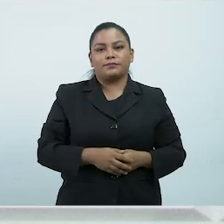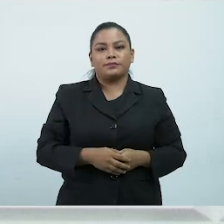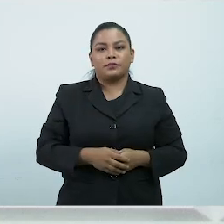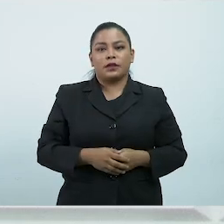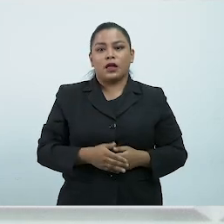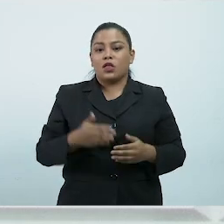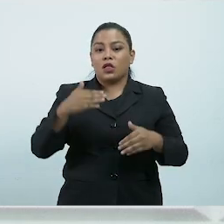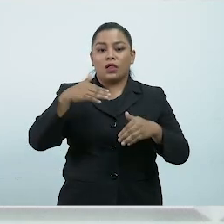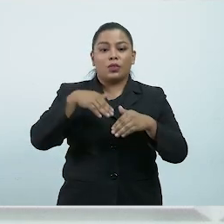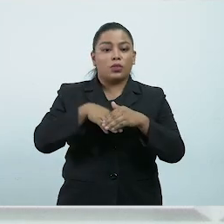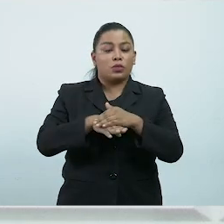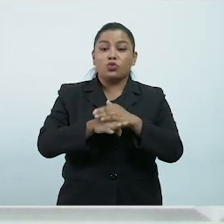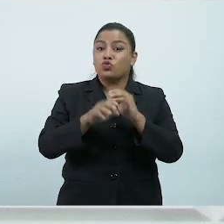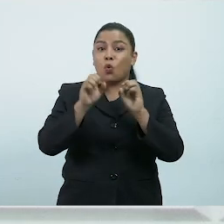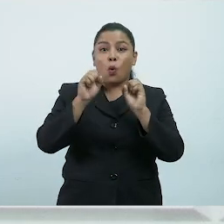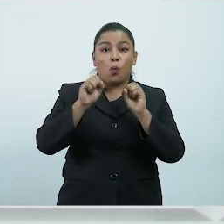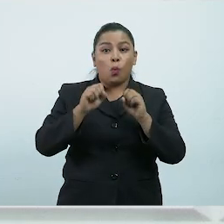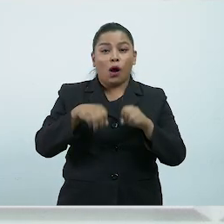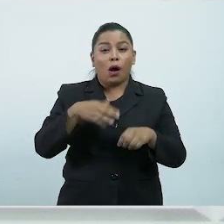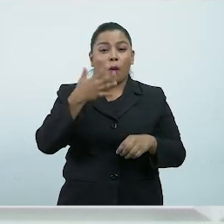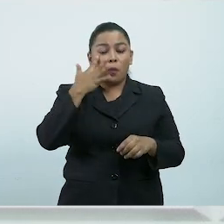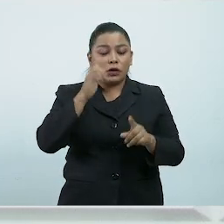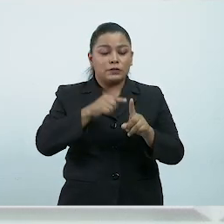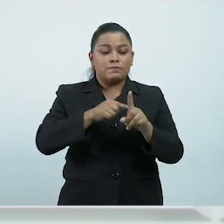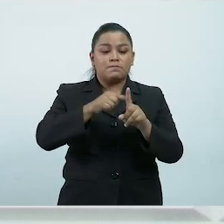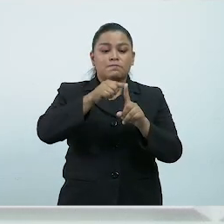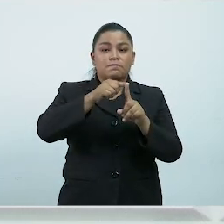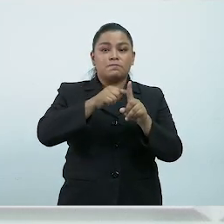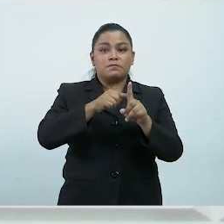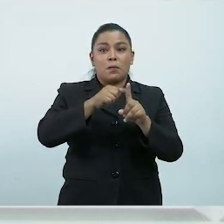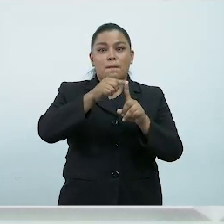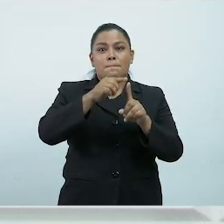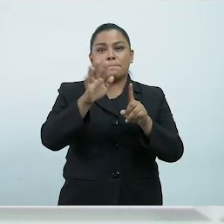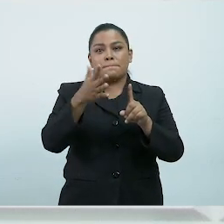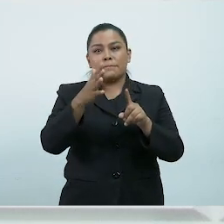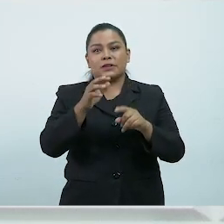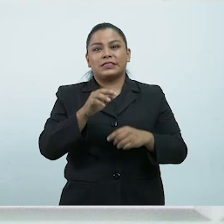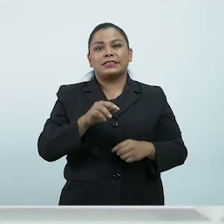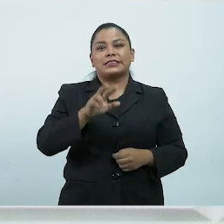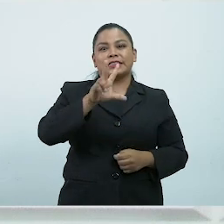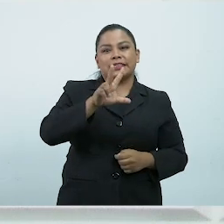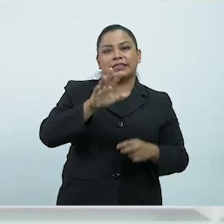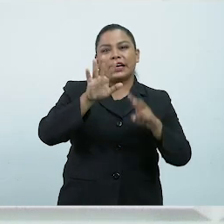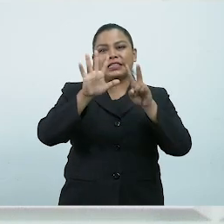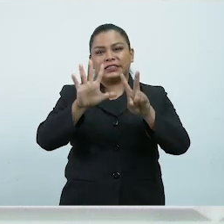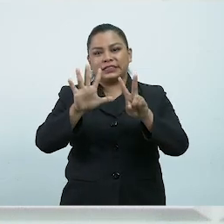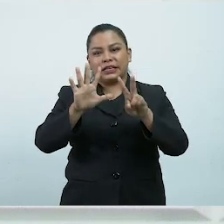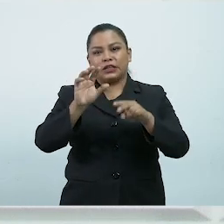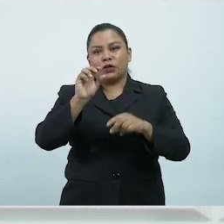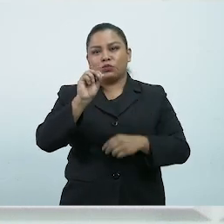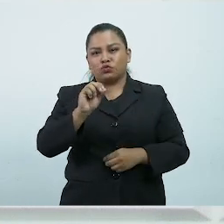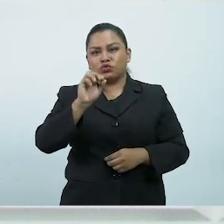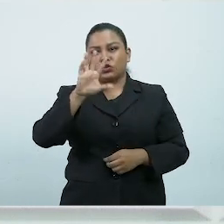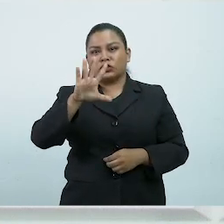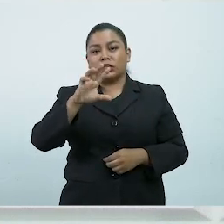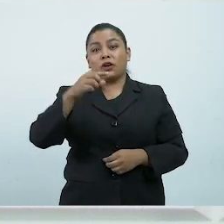ingreso de personas con temperatura igual o mayor a 37.5 grados Celsius